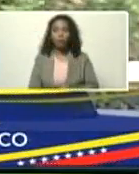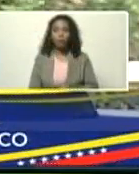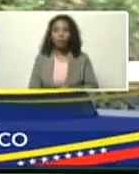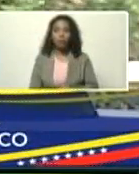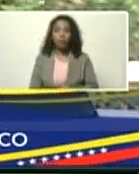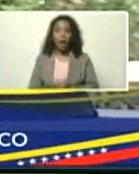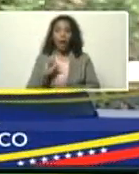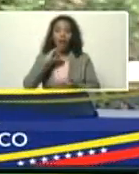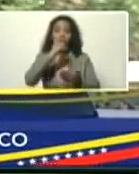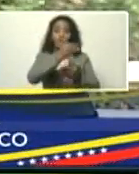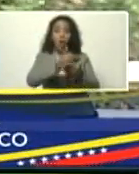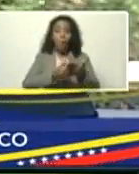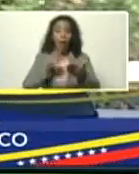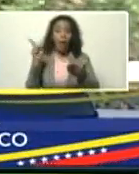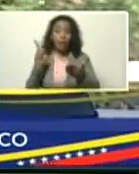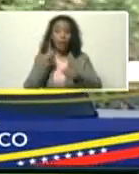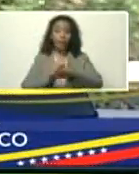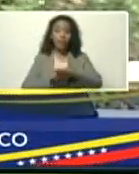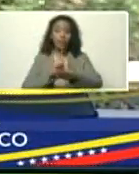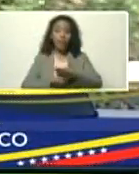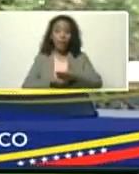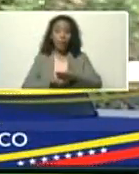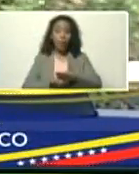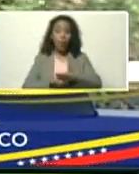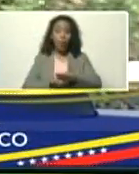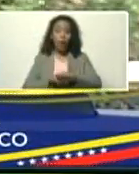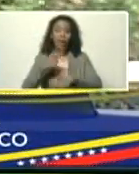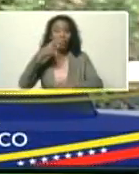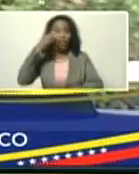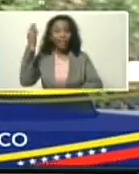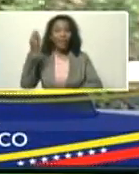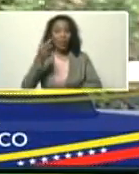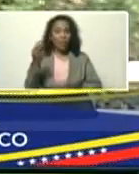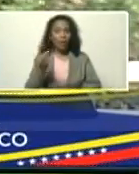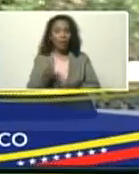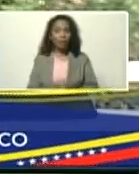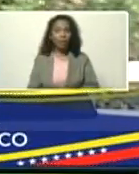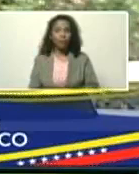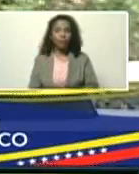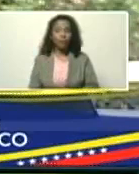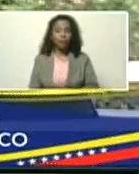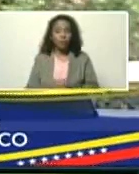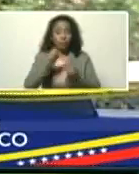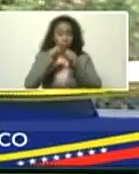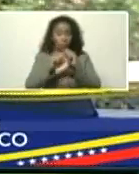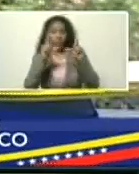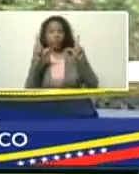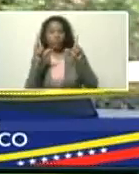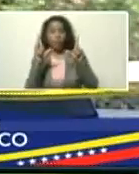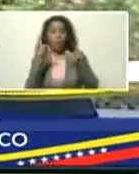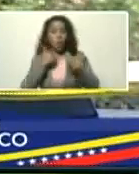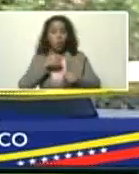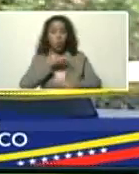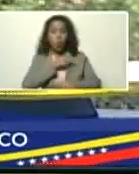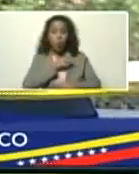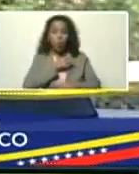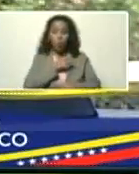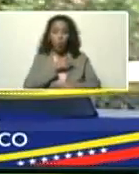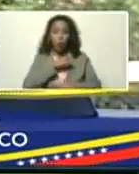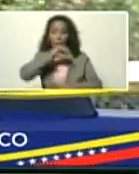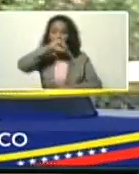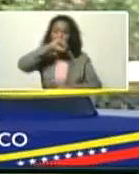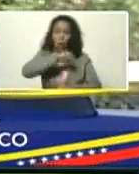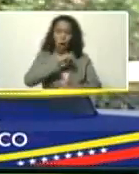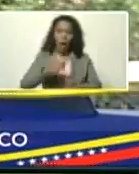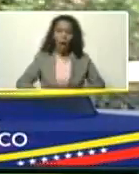es un informe que salió hace algún tiempo, y que realmente es impactante para nosotros, los que amamos